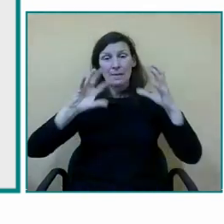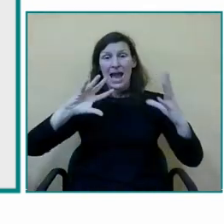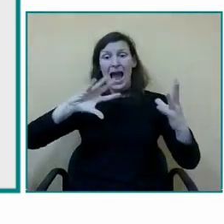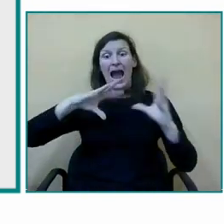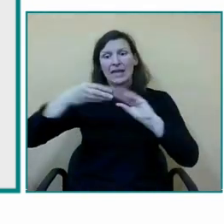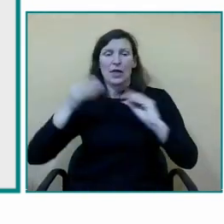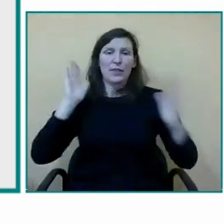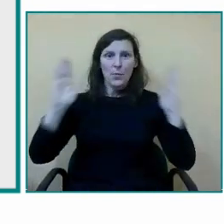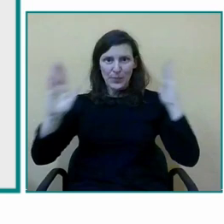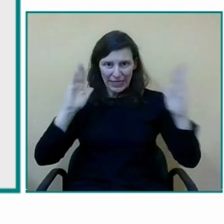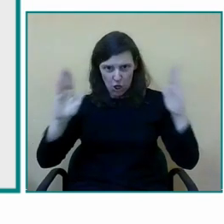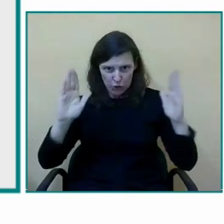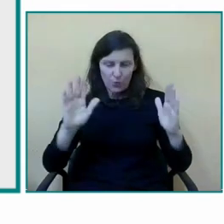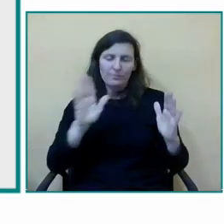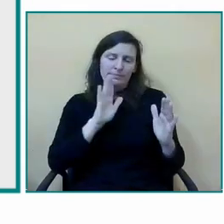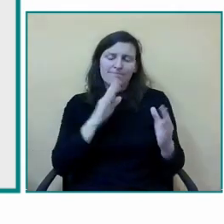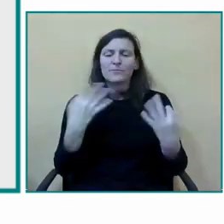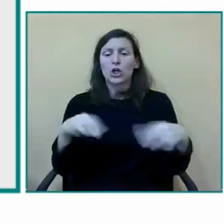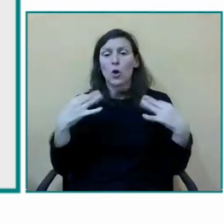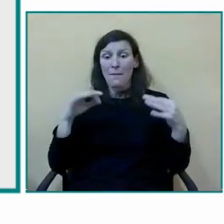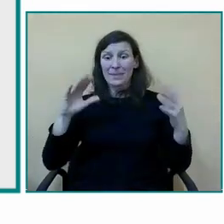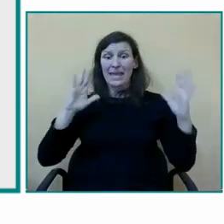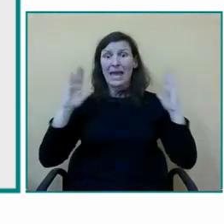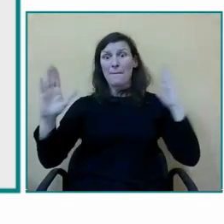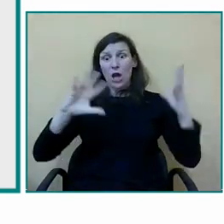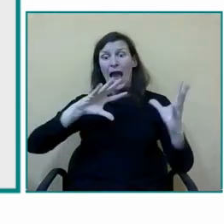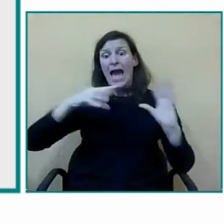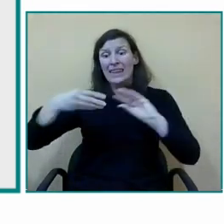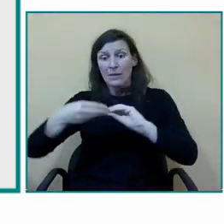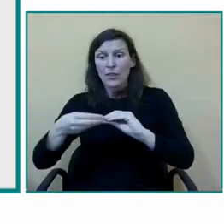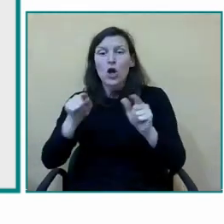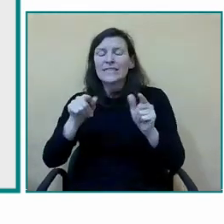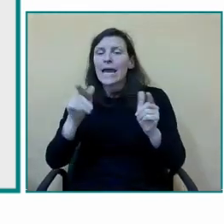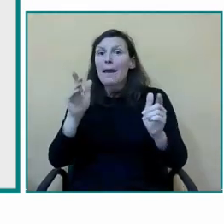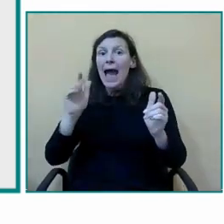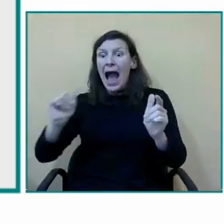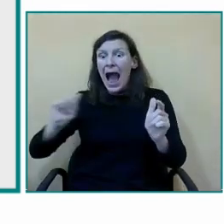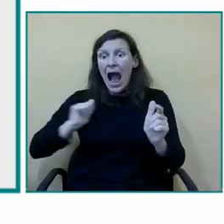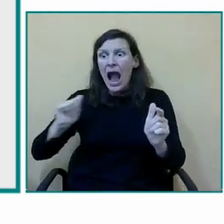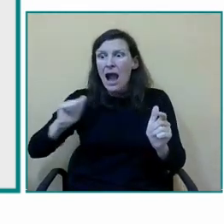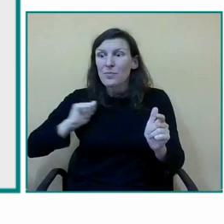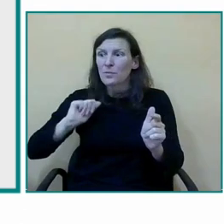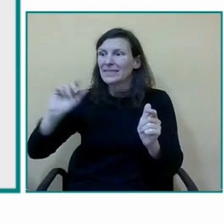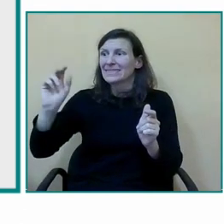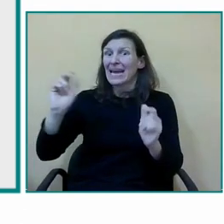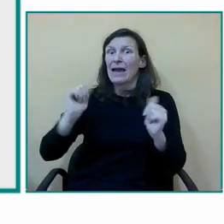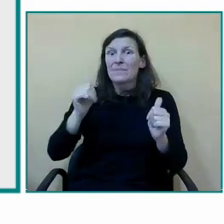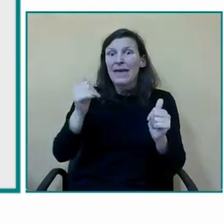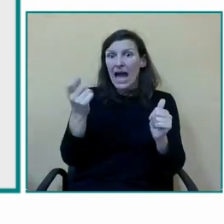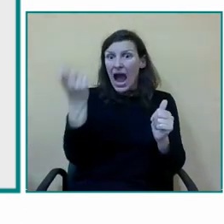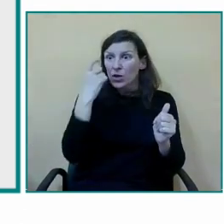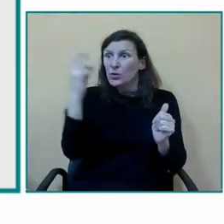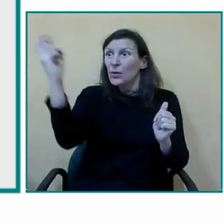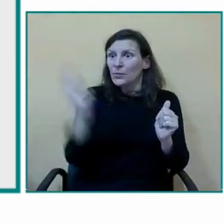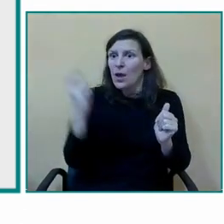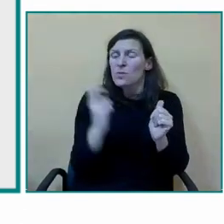las familias y ya les vamos a poner cara y nos van a contar de primera mano pues las inquietudes que tienen las experiencias que